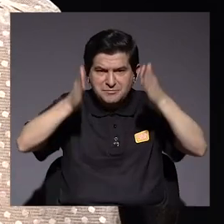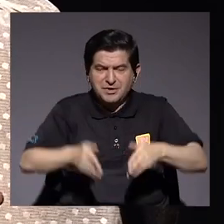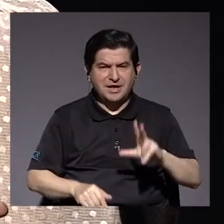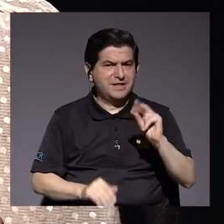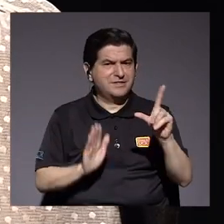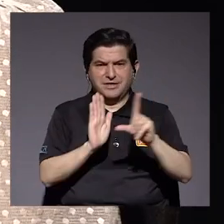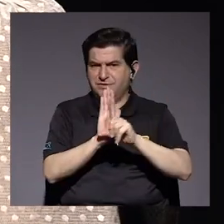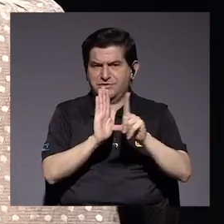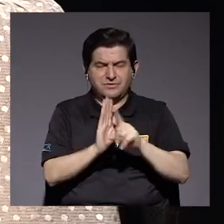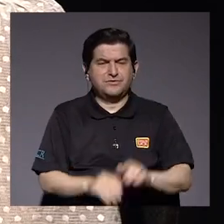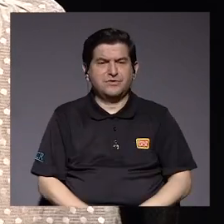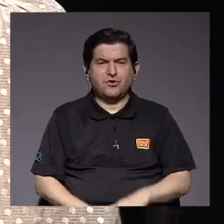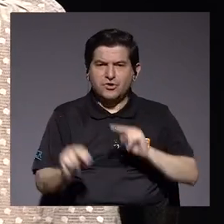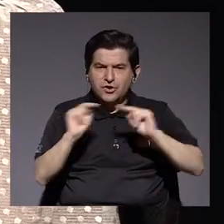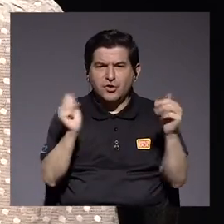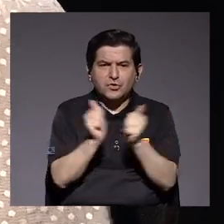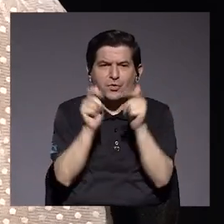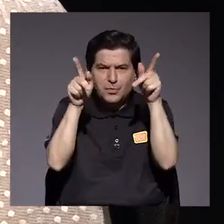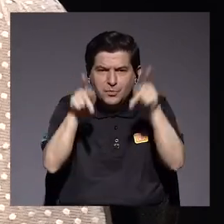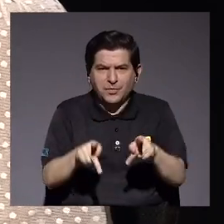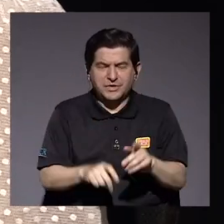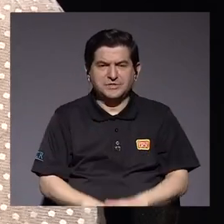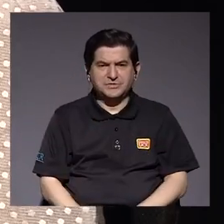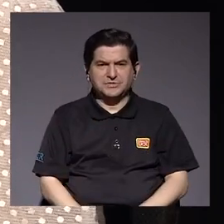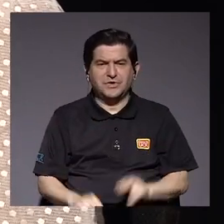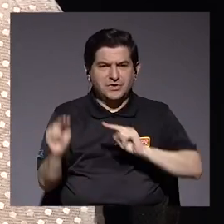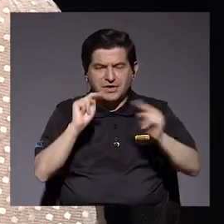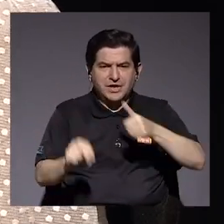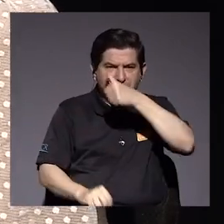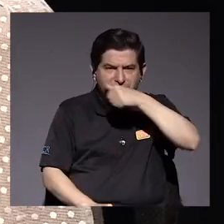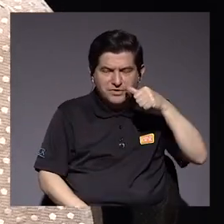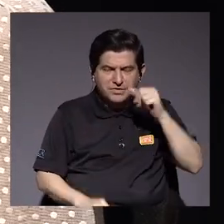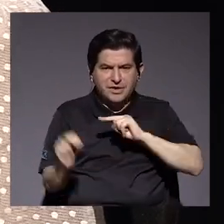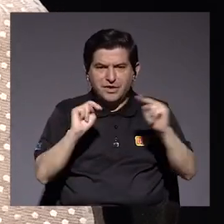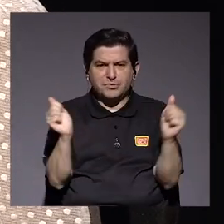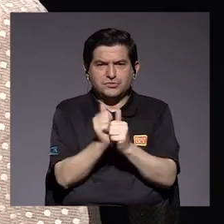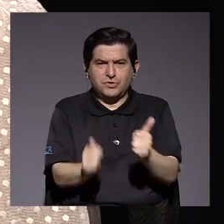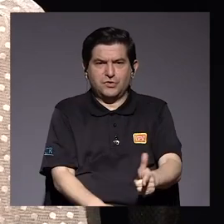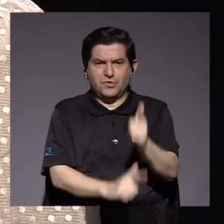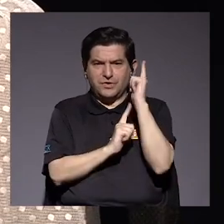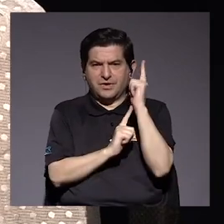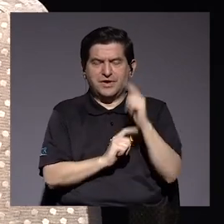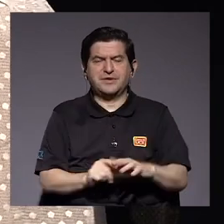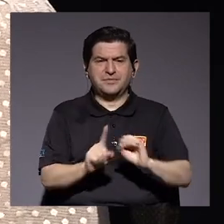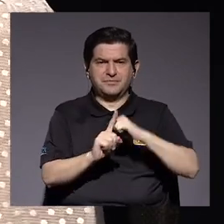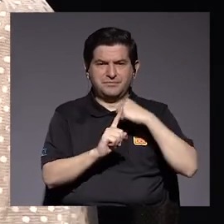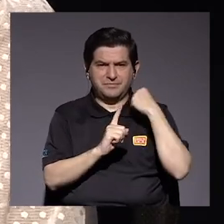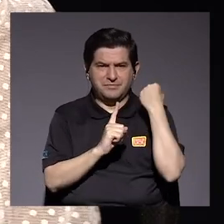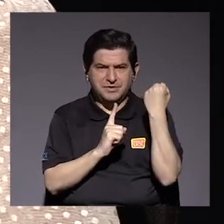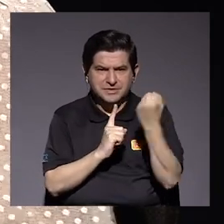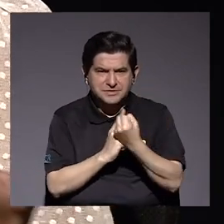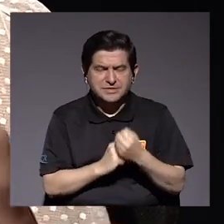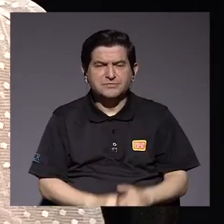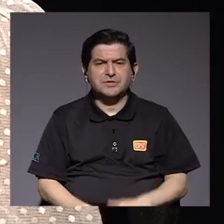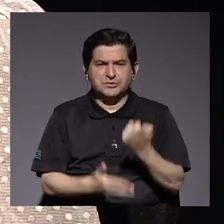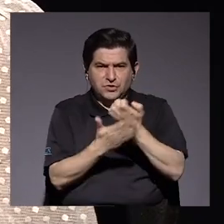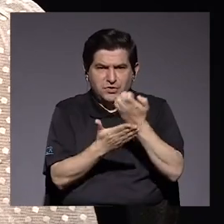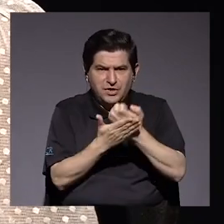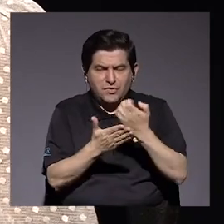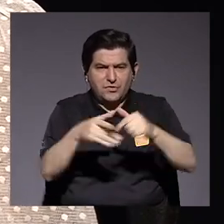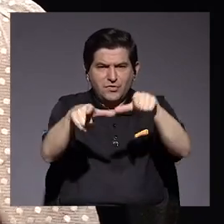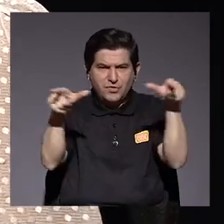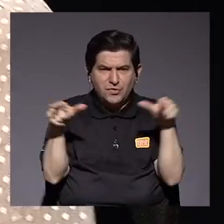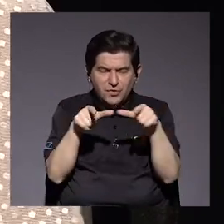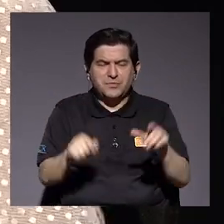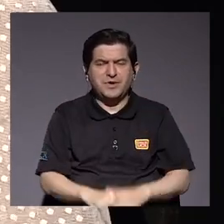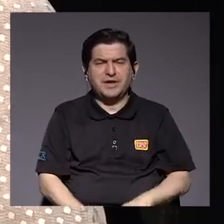inmigración ilegal, tenemos tráfico de personas, tenemos tráfico de drogas, tráfico de armas, las condiciones socioeconómicas que